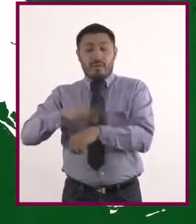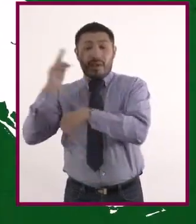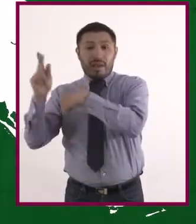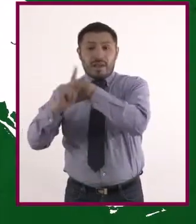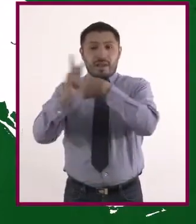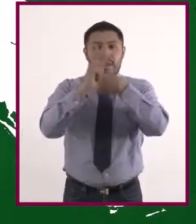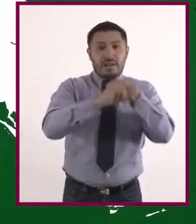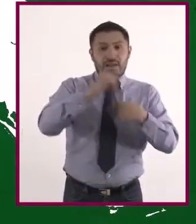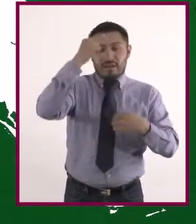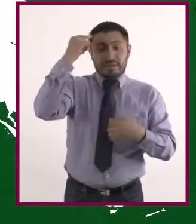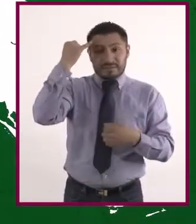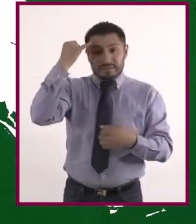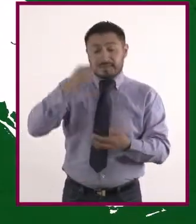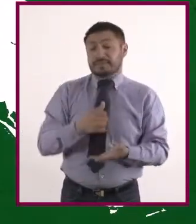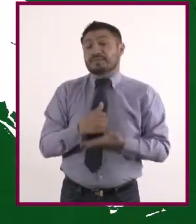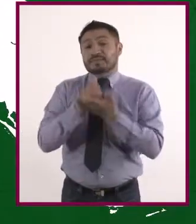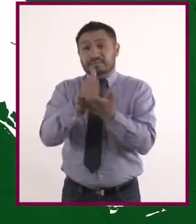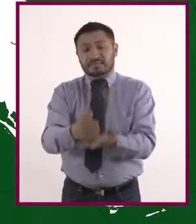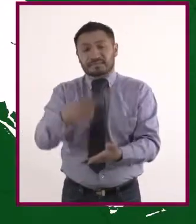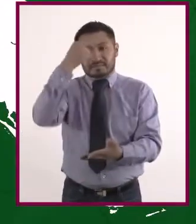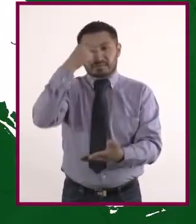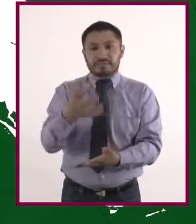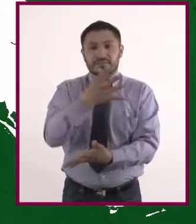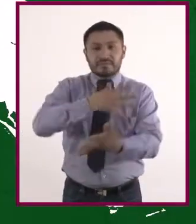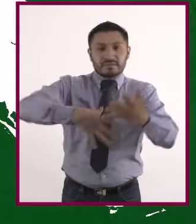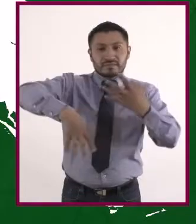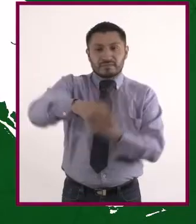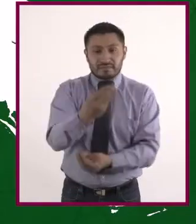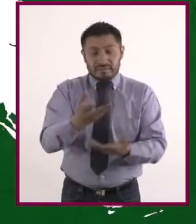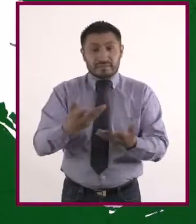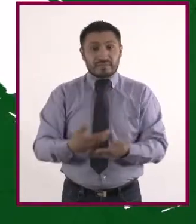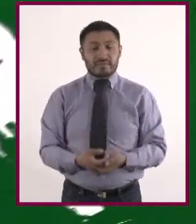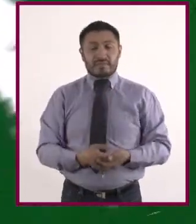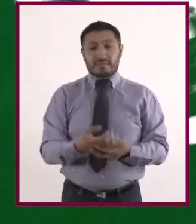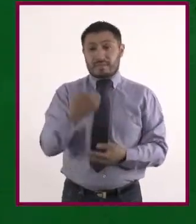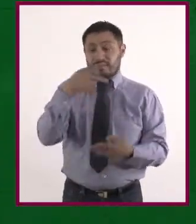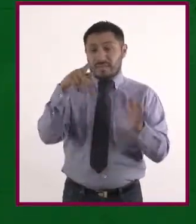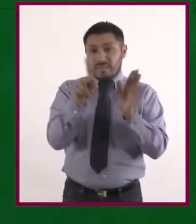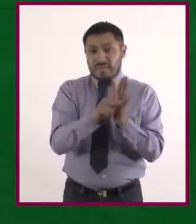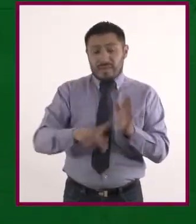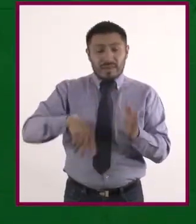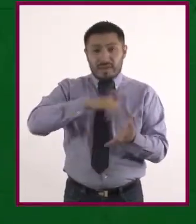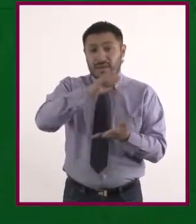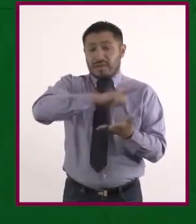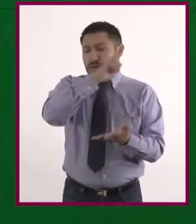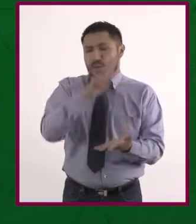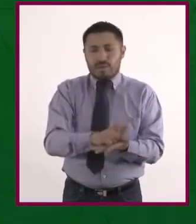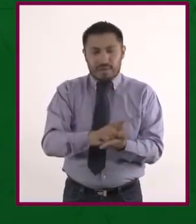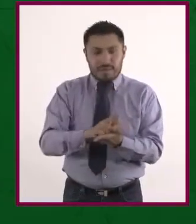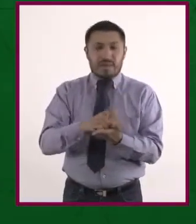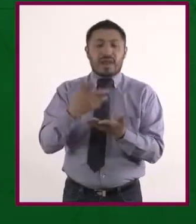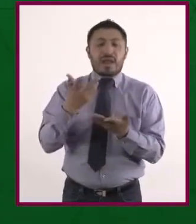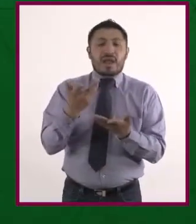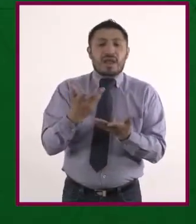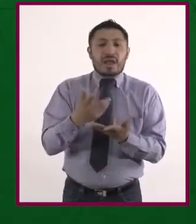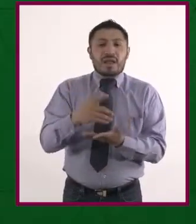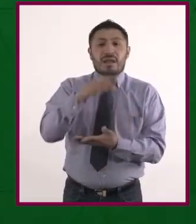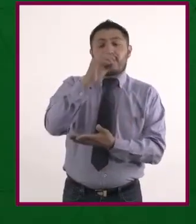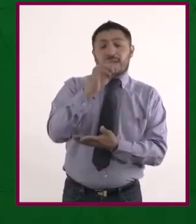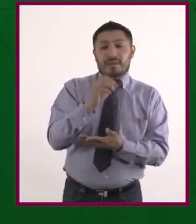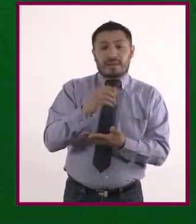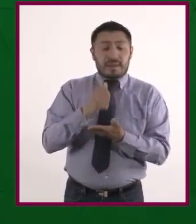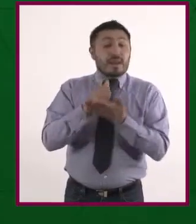consideraciones sobre sustentabilidad en sus políticas alimentarias. Por lo que la Organización Mundial de la Salud, OMS,